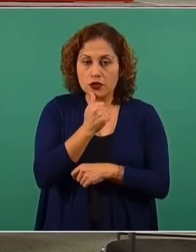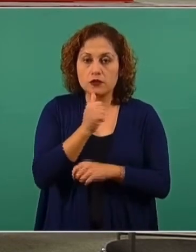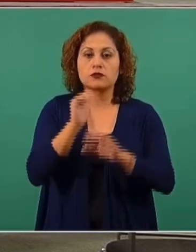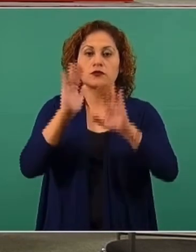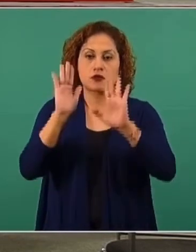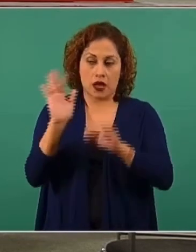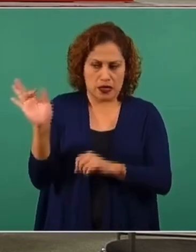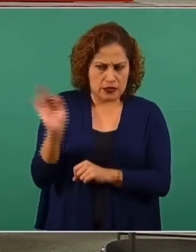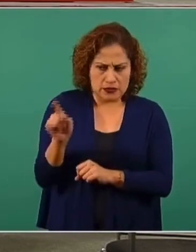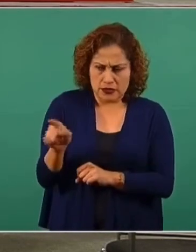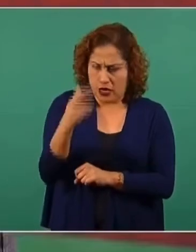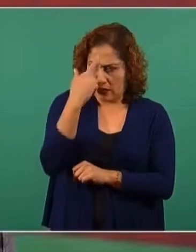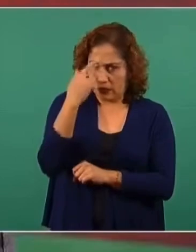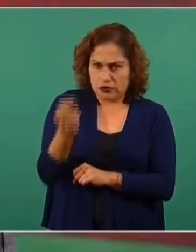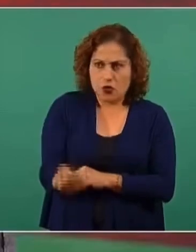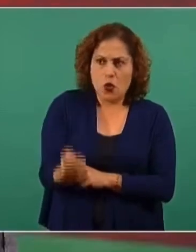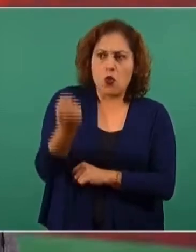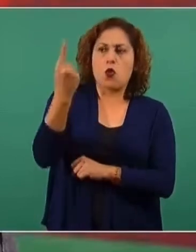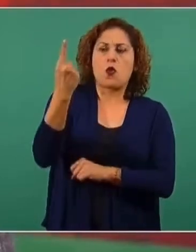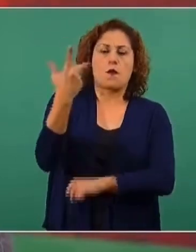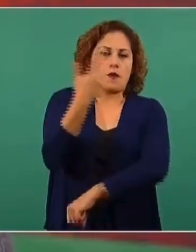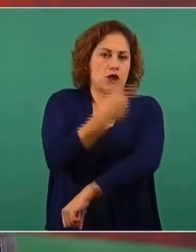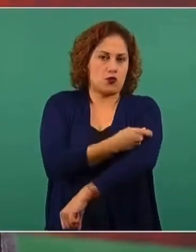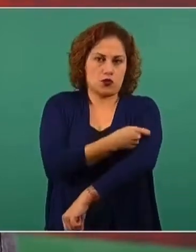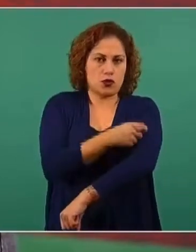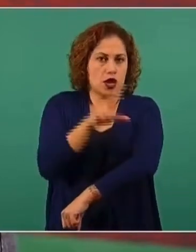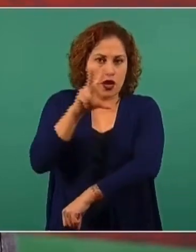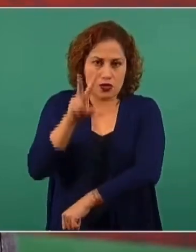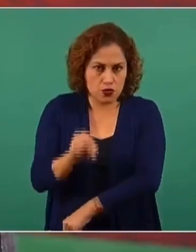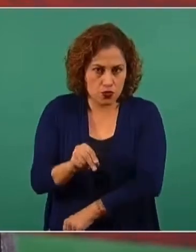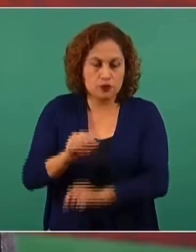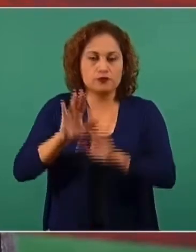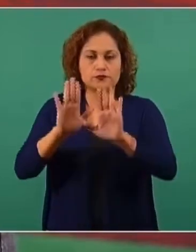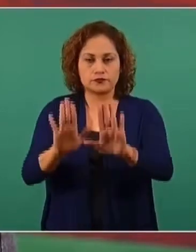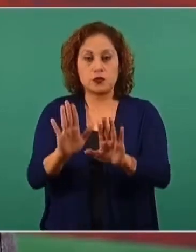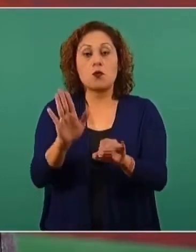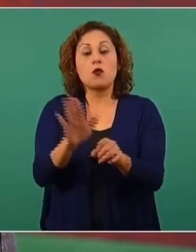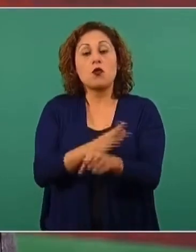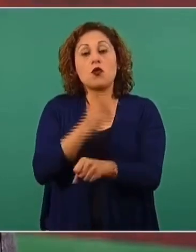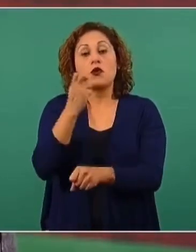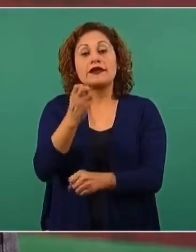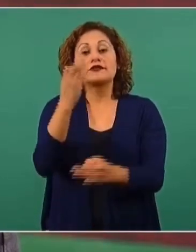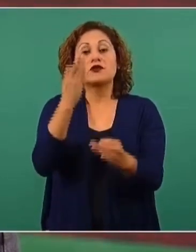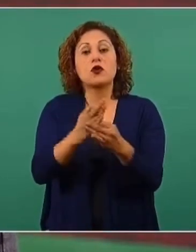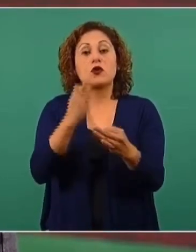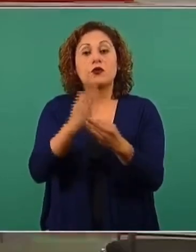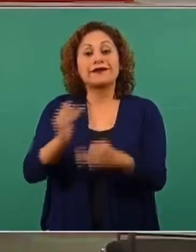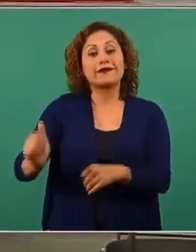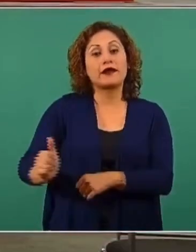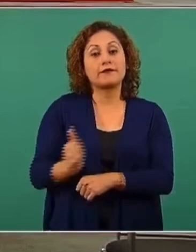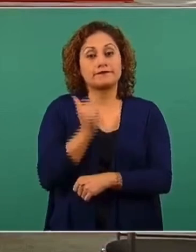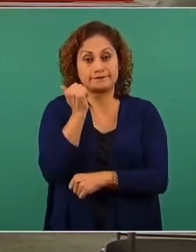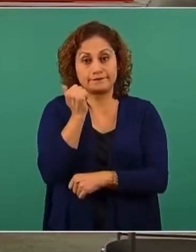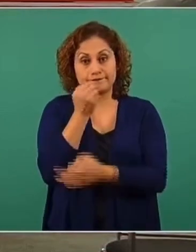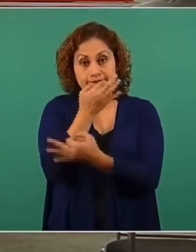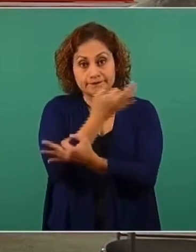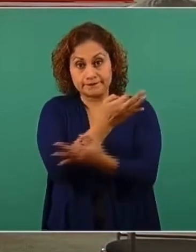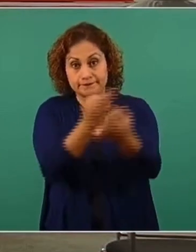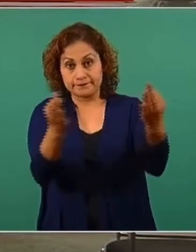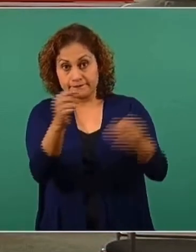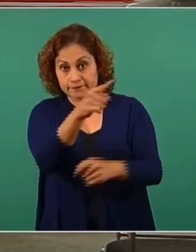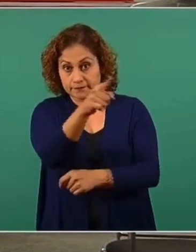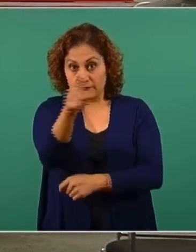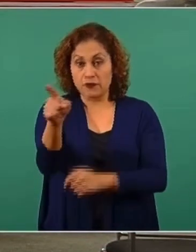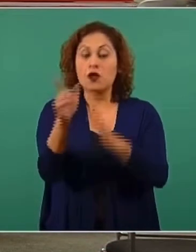puntual que no haya sido vacunado. Y el mensaje para la población, para todos ustedes es, ayuden